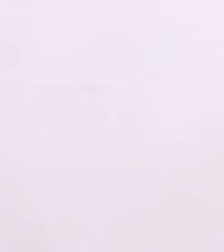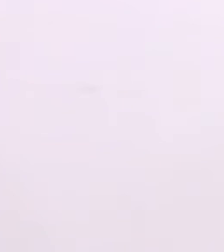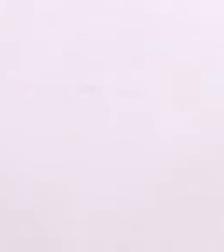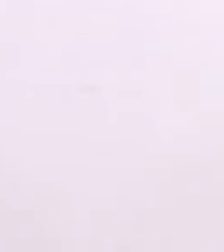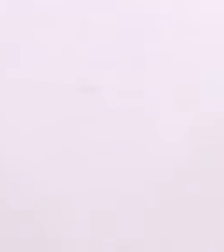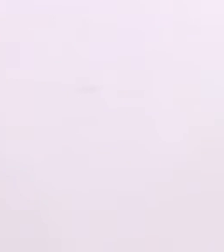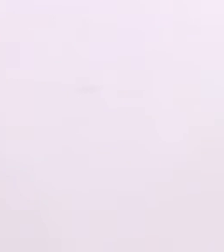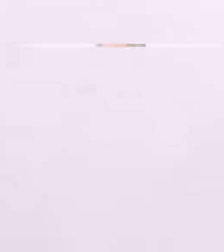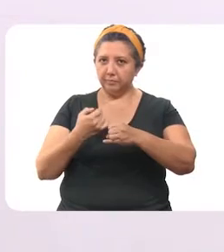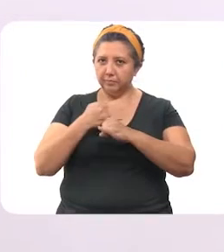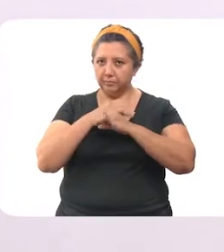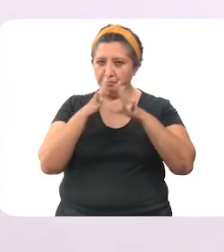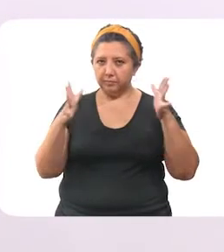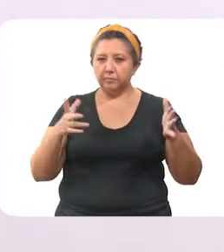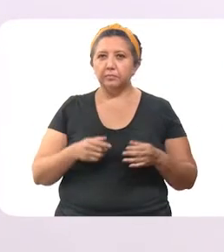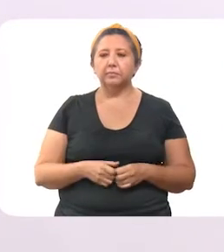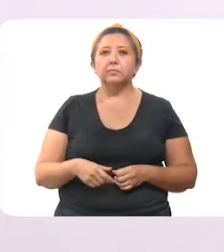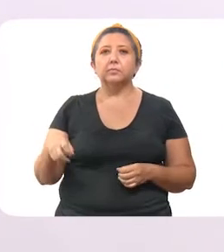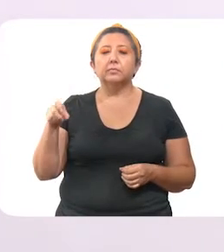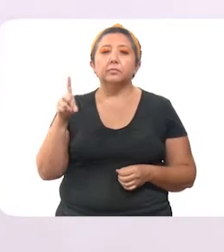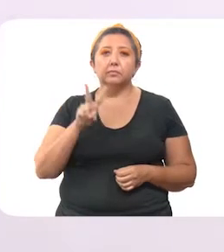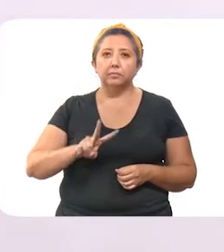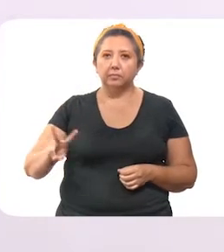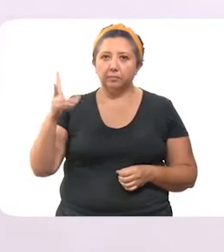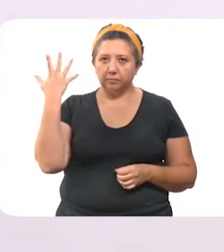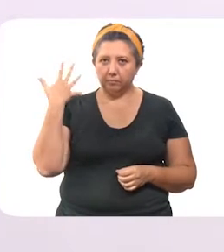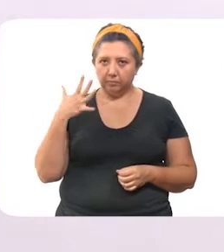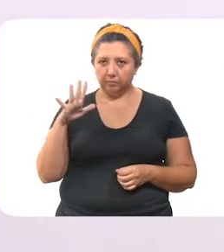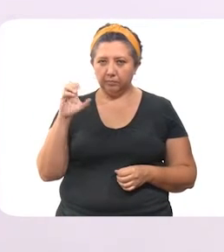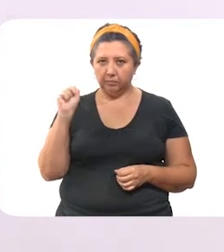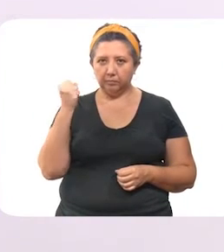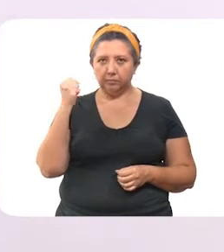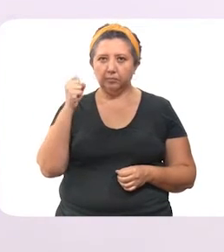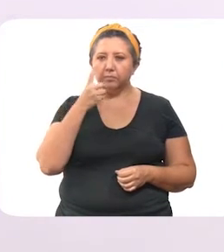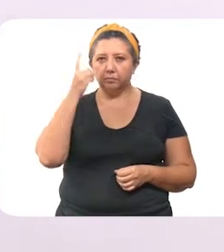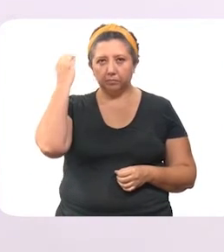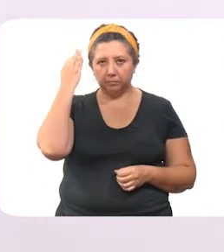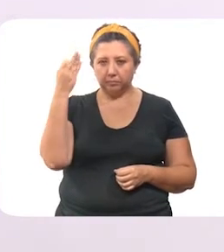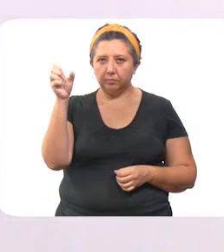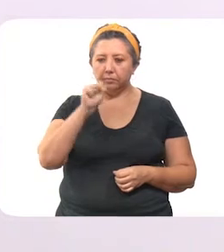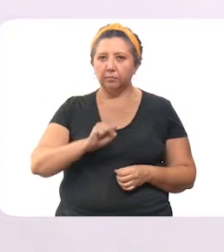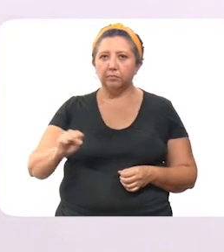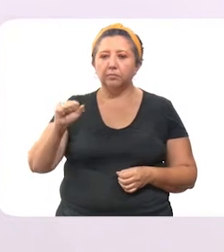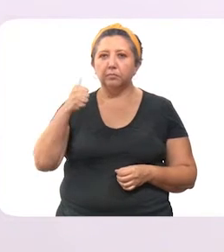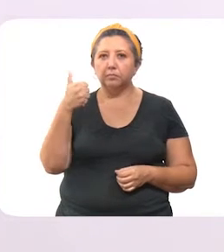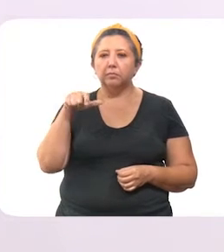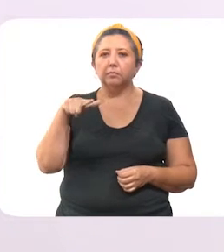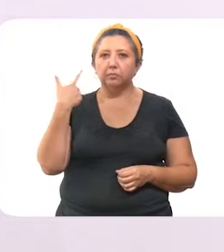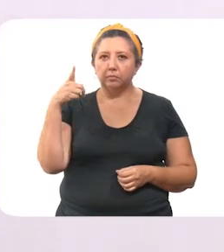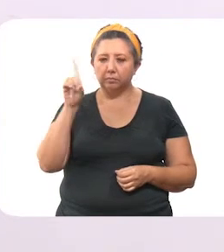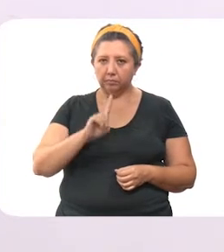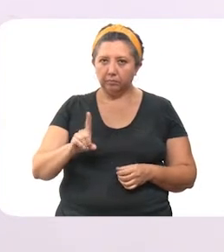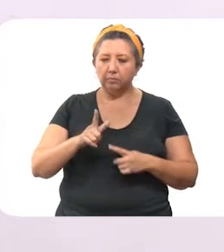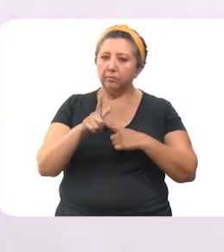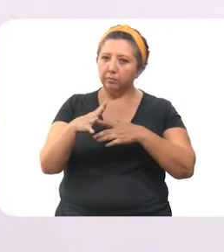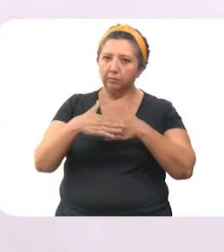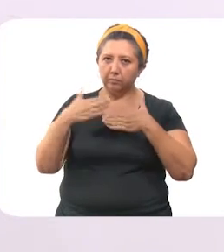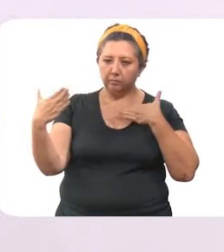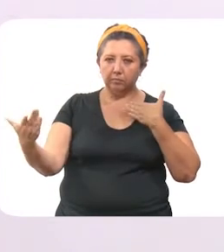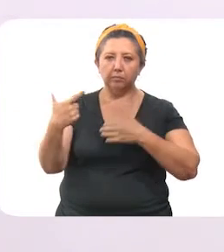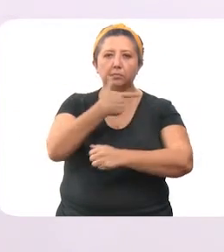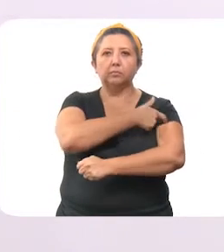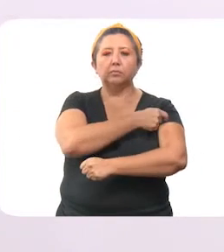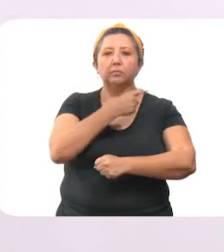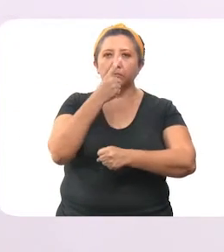Buenas tardes. Este es el parte médico de este viernes 10 de septiembre. Durante el sábado 11 y domingo 12, continúa avanzando la